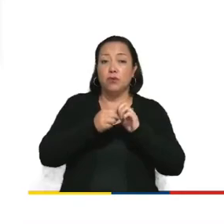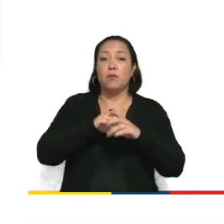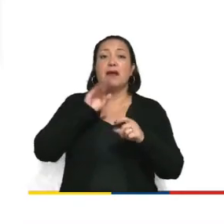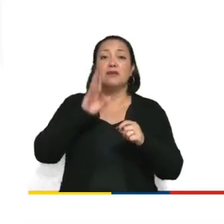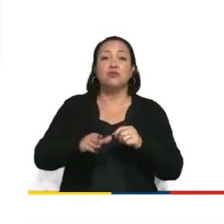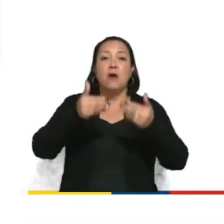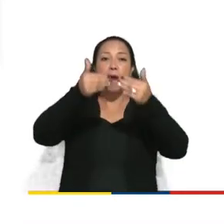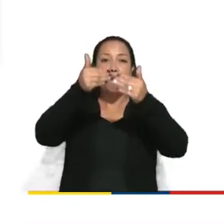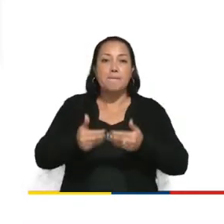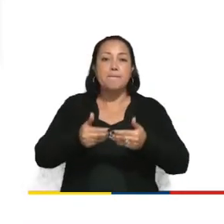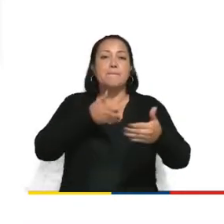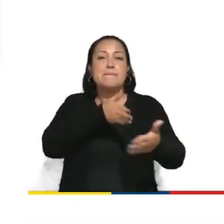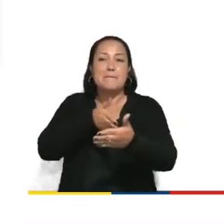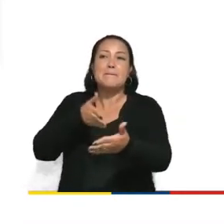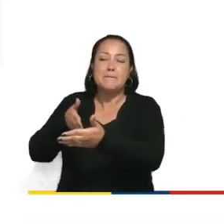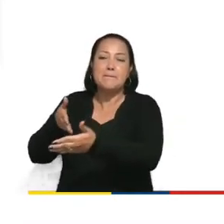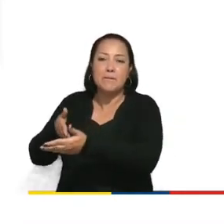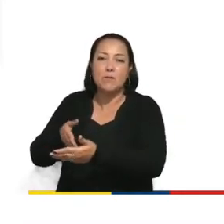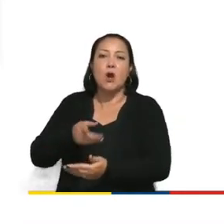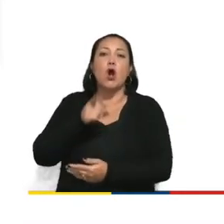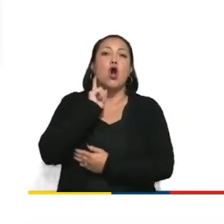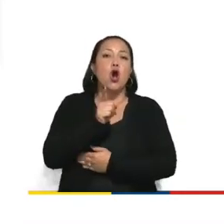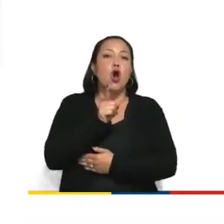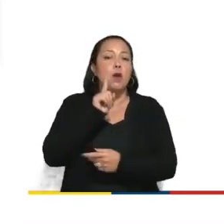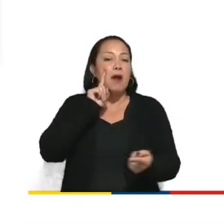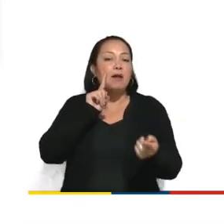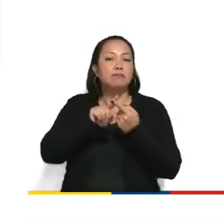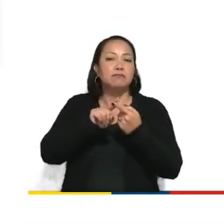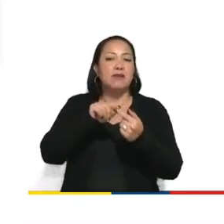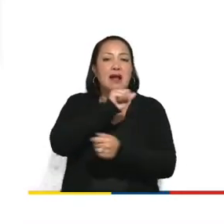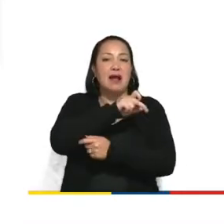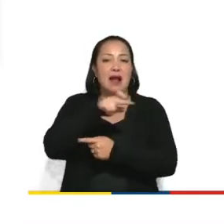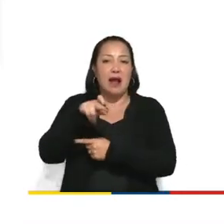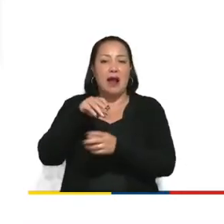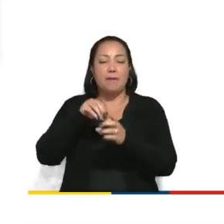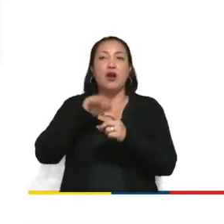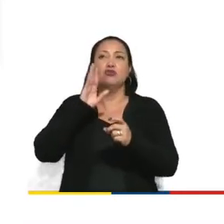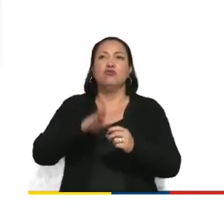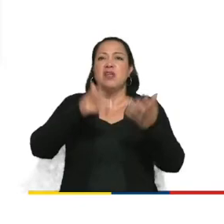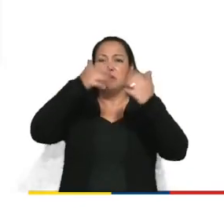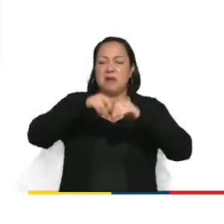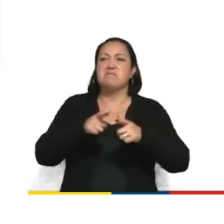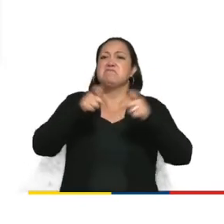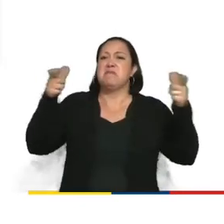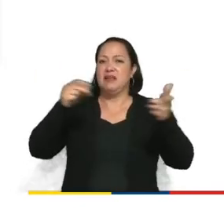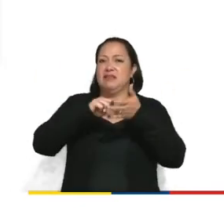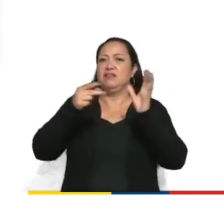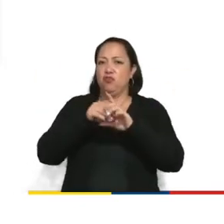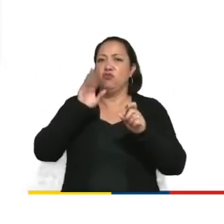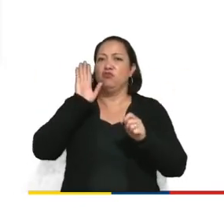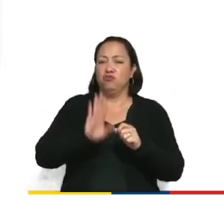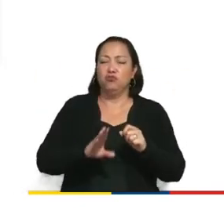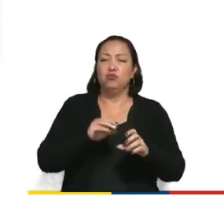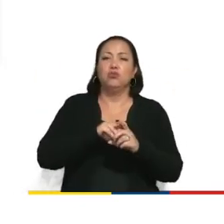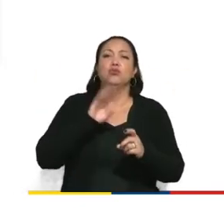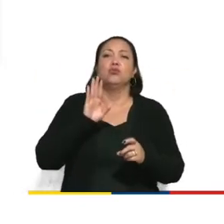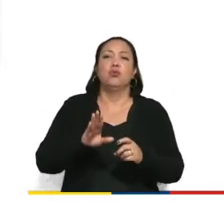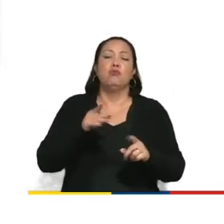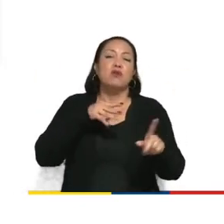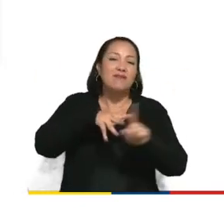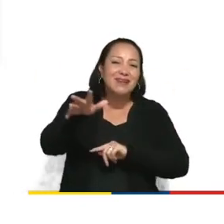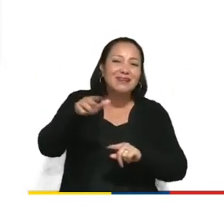el acceso solamente a aplicaciones de los grandes gigantes tecnológicos. ¿Qué va a pasar con la educación y la cultura?